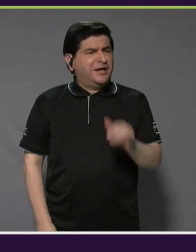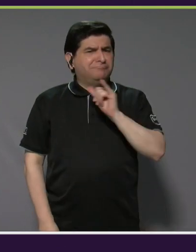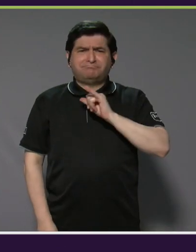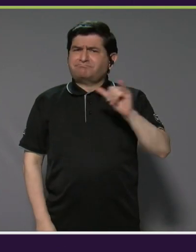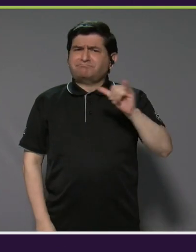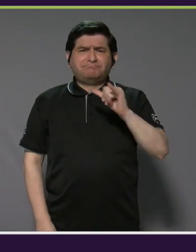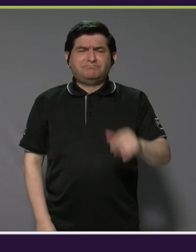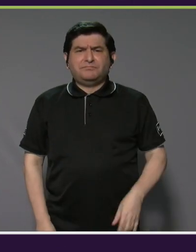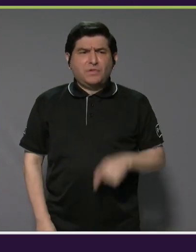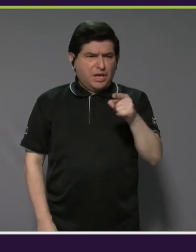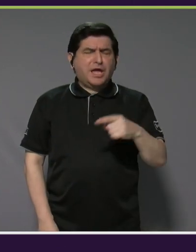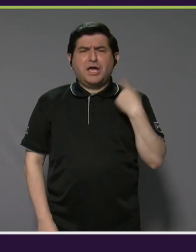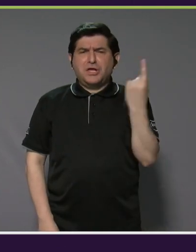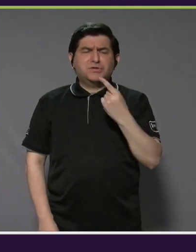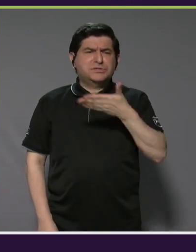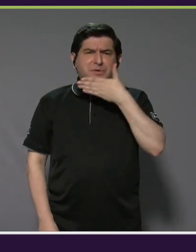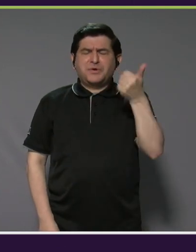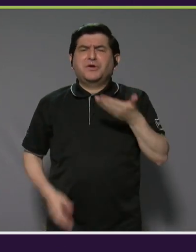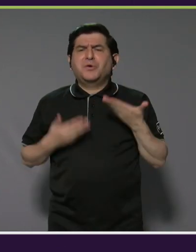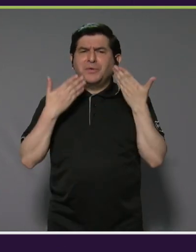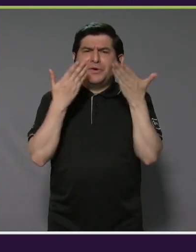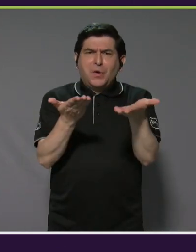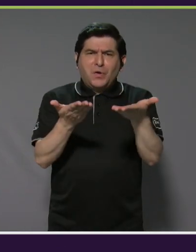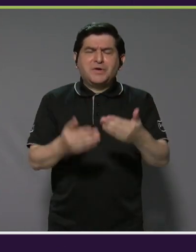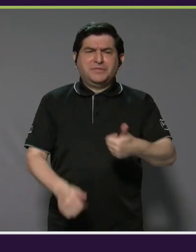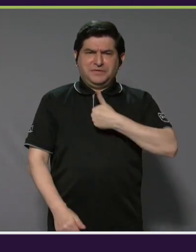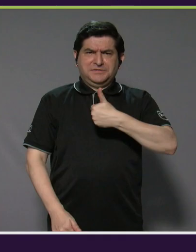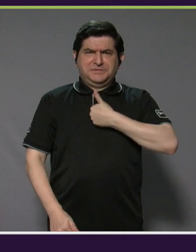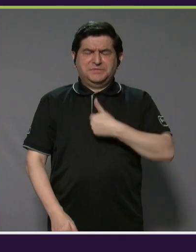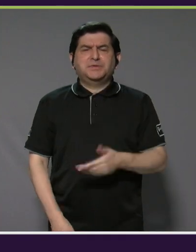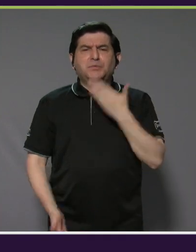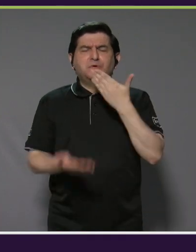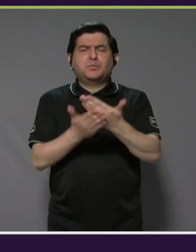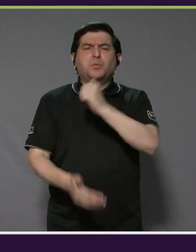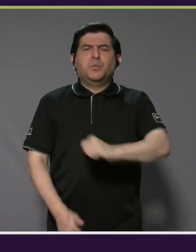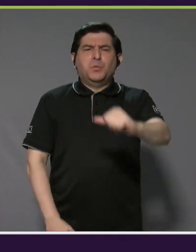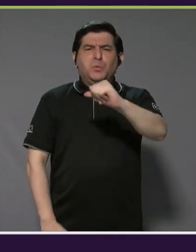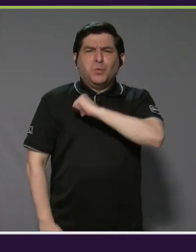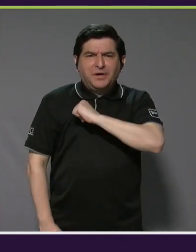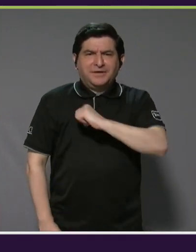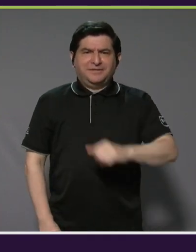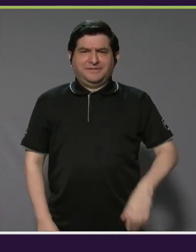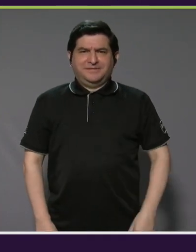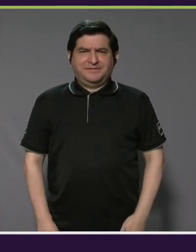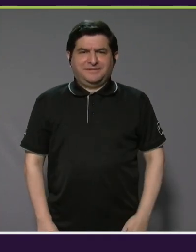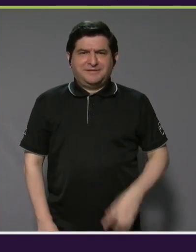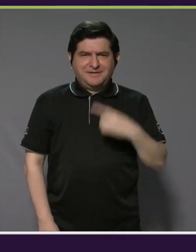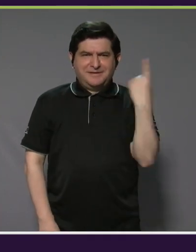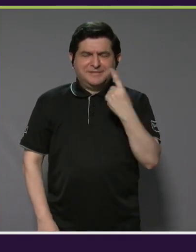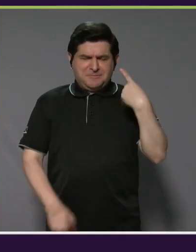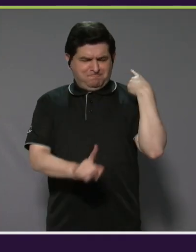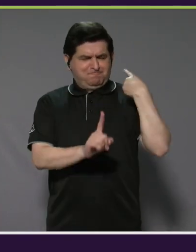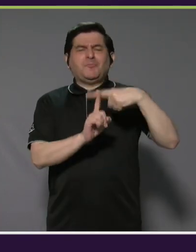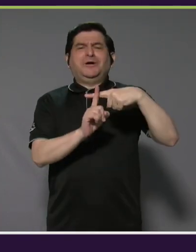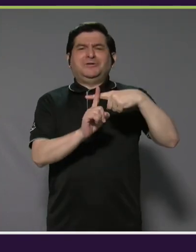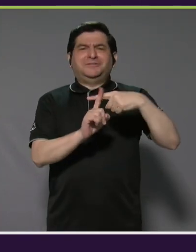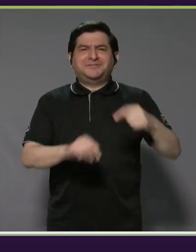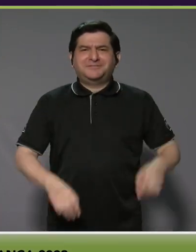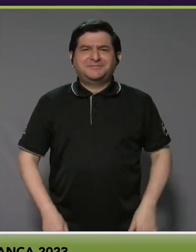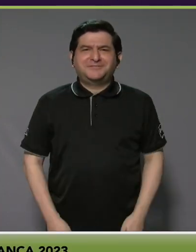Igual, ellos dan siempre lo mejor de ellos, siempre con buena actitud, siempre muy positivos